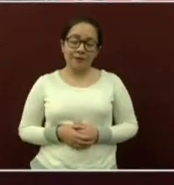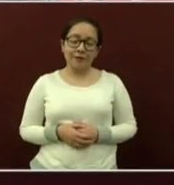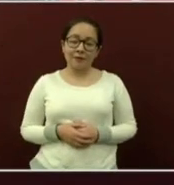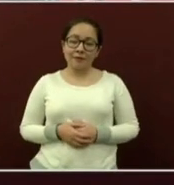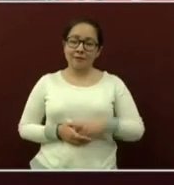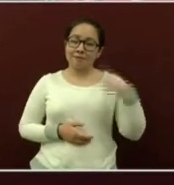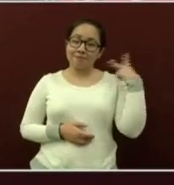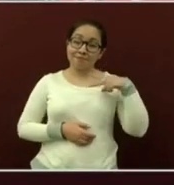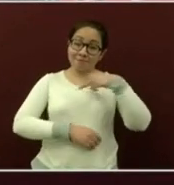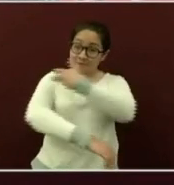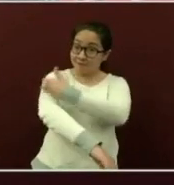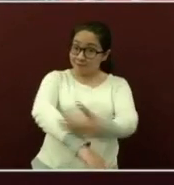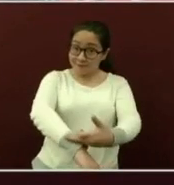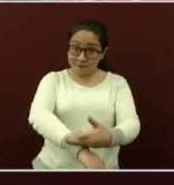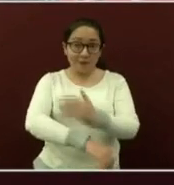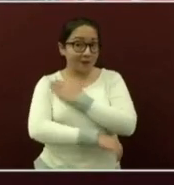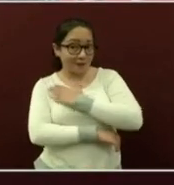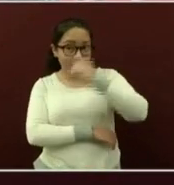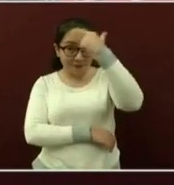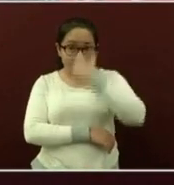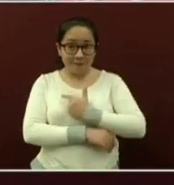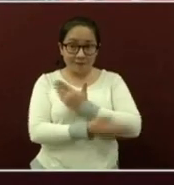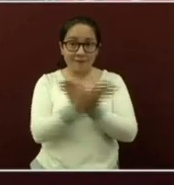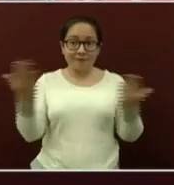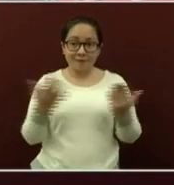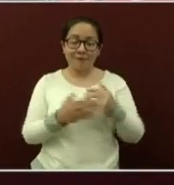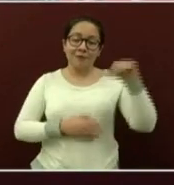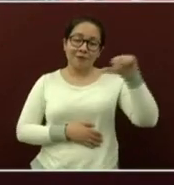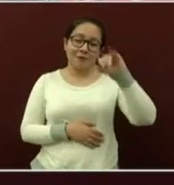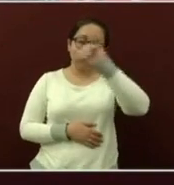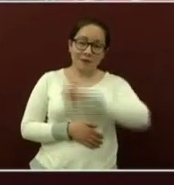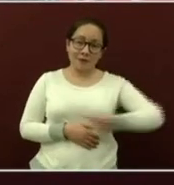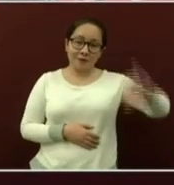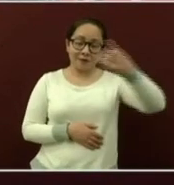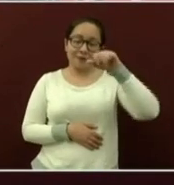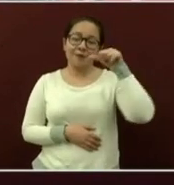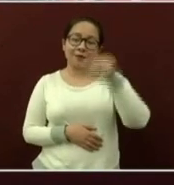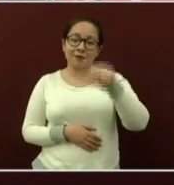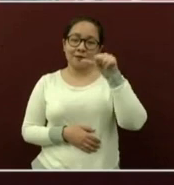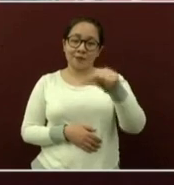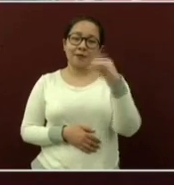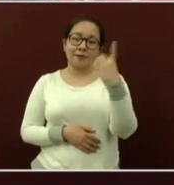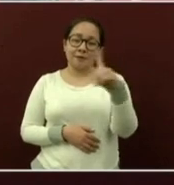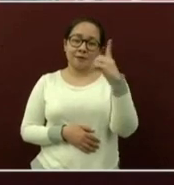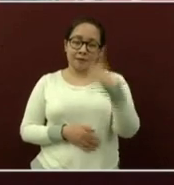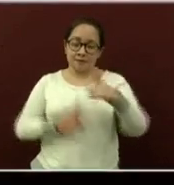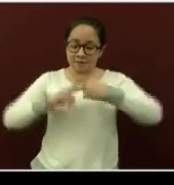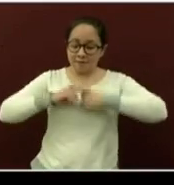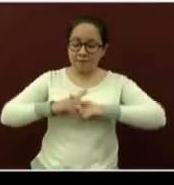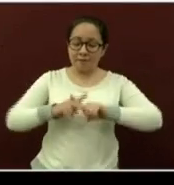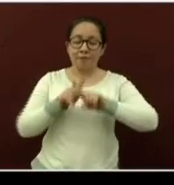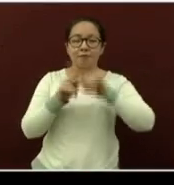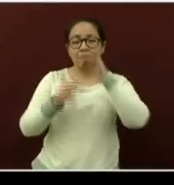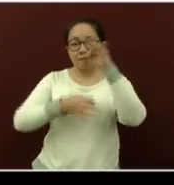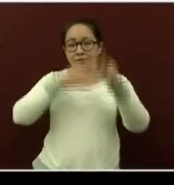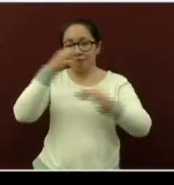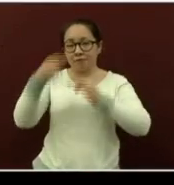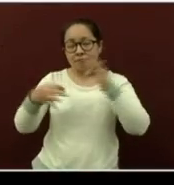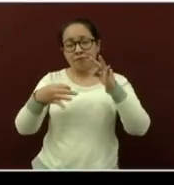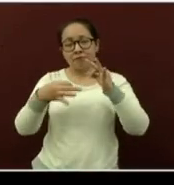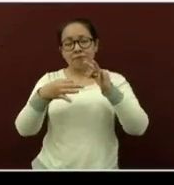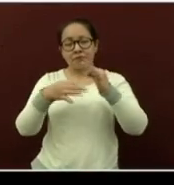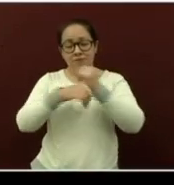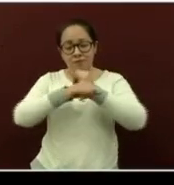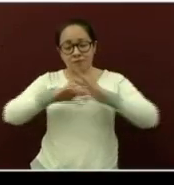Familia Veracruzana, muy buenas noches. Es jueves 16 de diciembre y vamos a dar comienzo con el informe